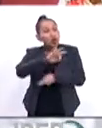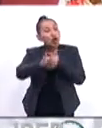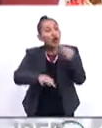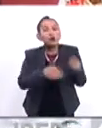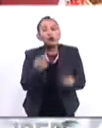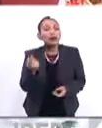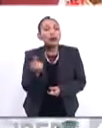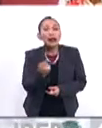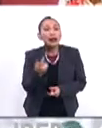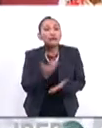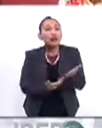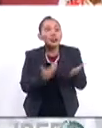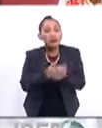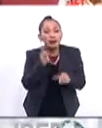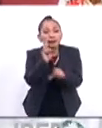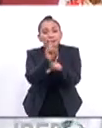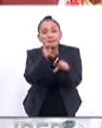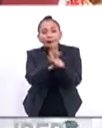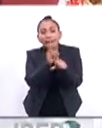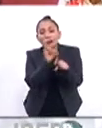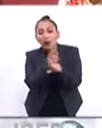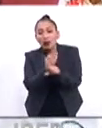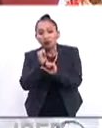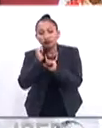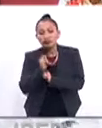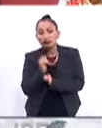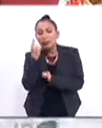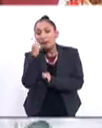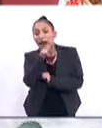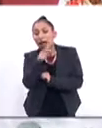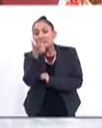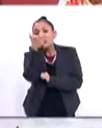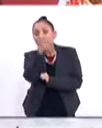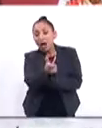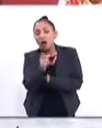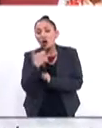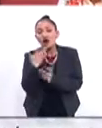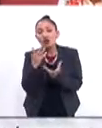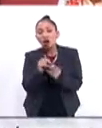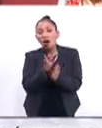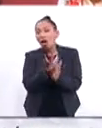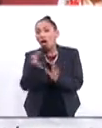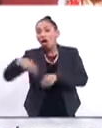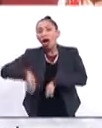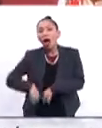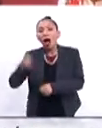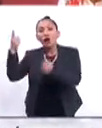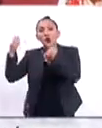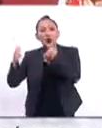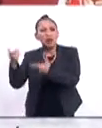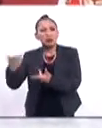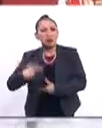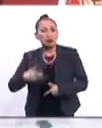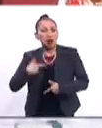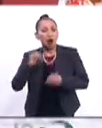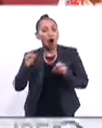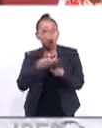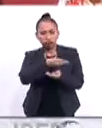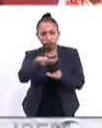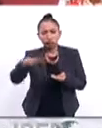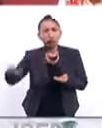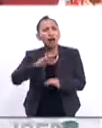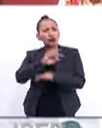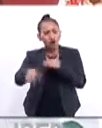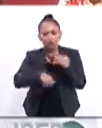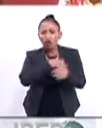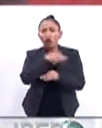cosa de vigilar de ser guardián para que ese dinero no se quede en unas cuantas manos y se distribuya